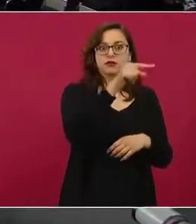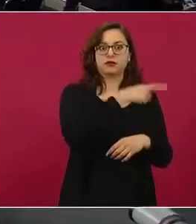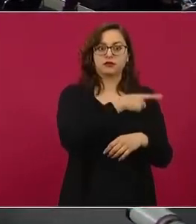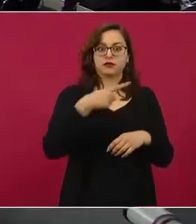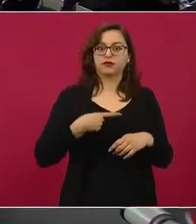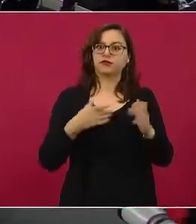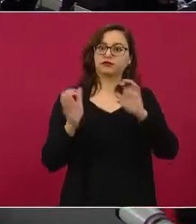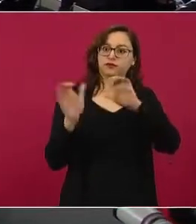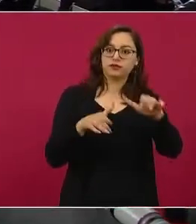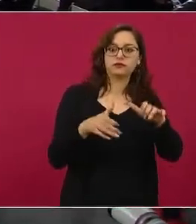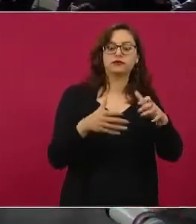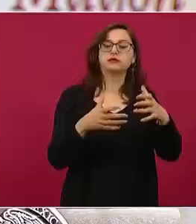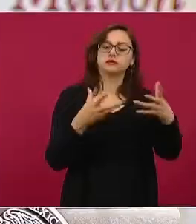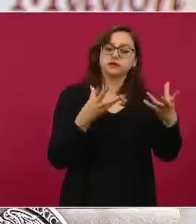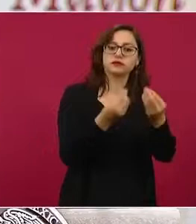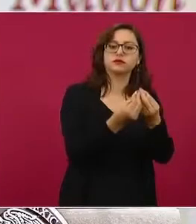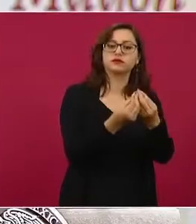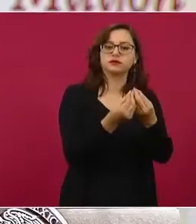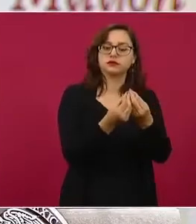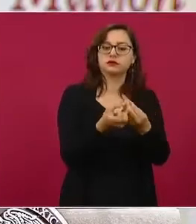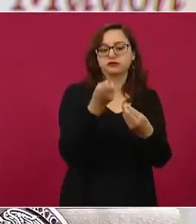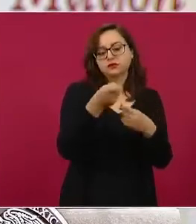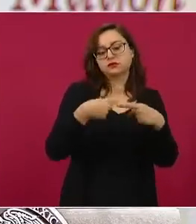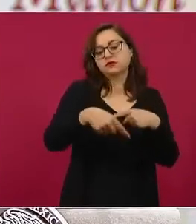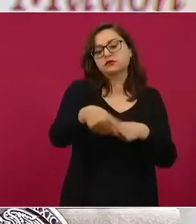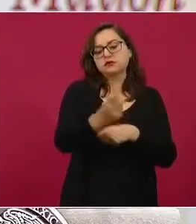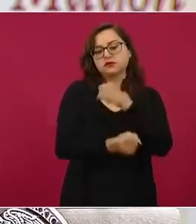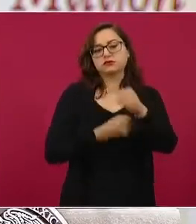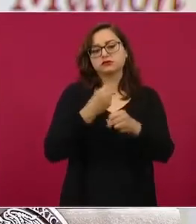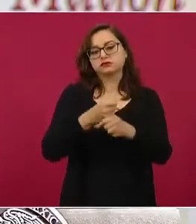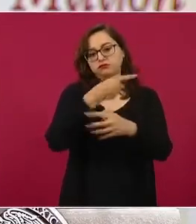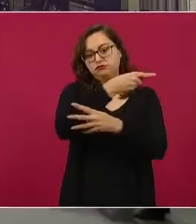tengan mejores percepciones. Esas son las disposiciones para este año.